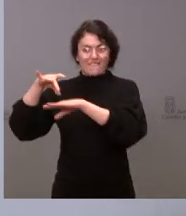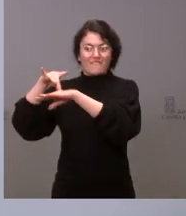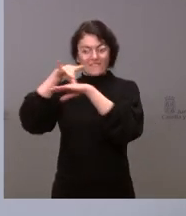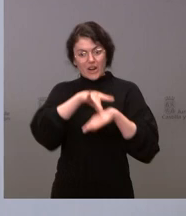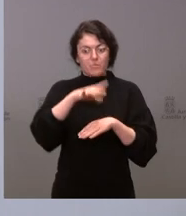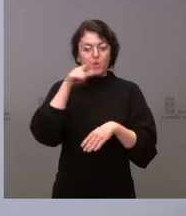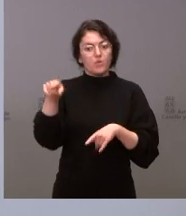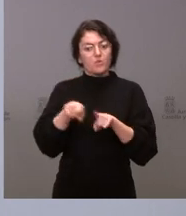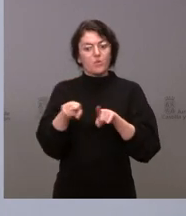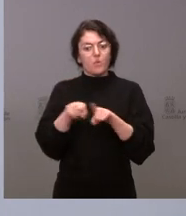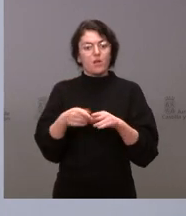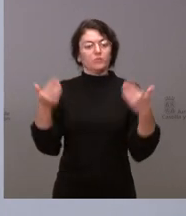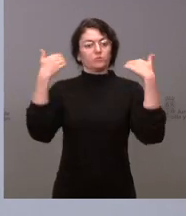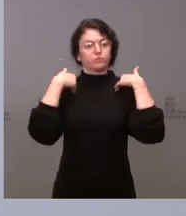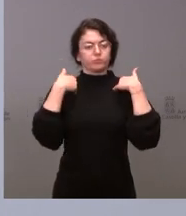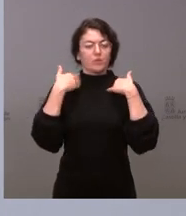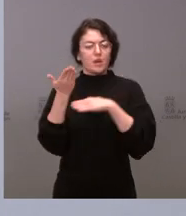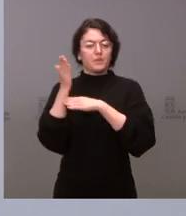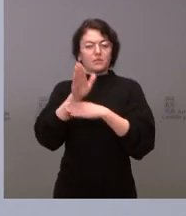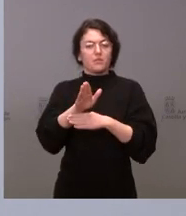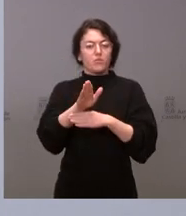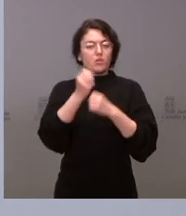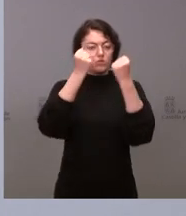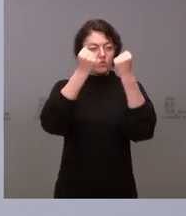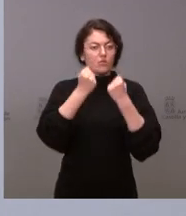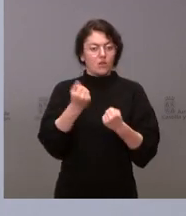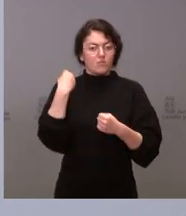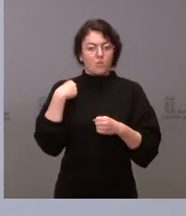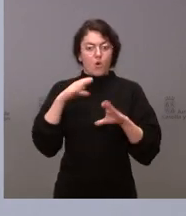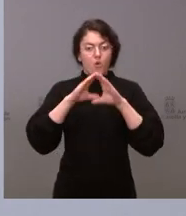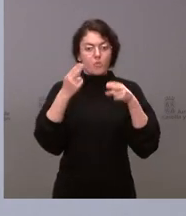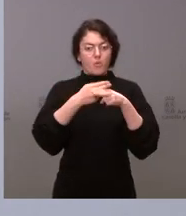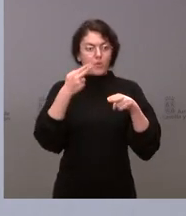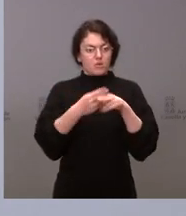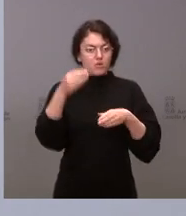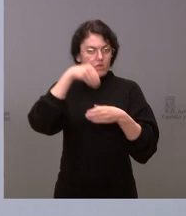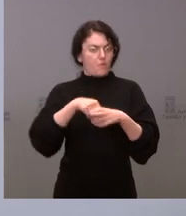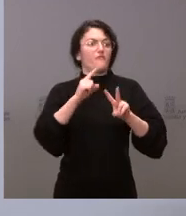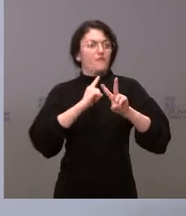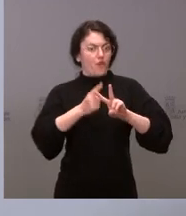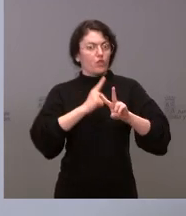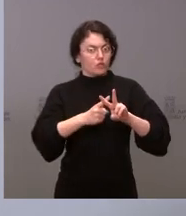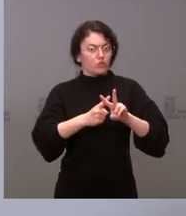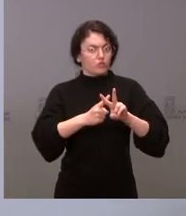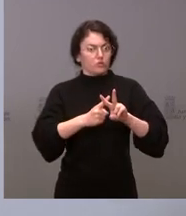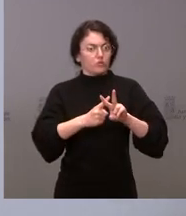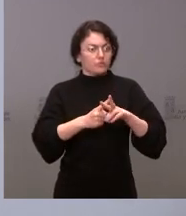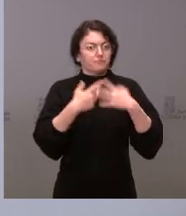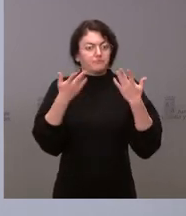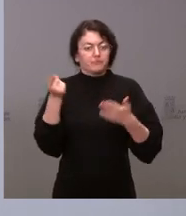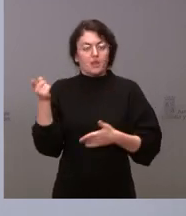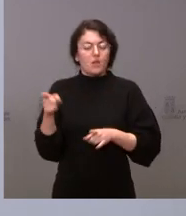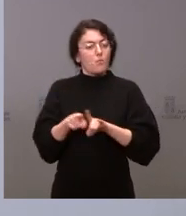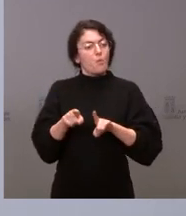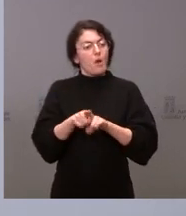institucional en la formación política de uno de los dos partidos que sustenta el gobierno, de Vox, y, por supuesto, se puso a disposición